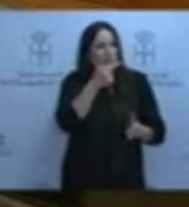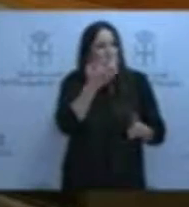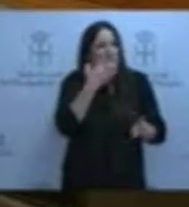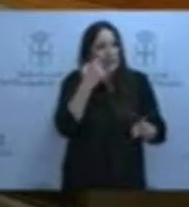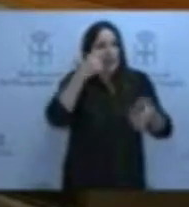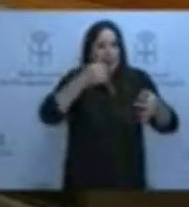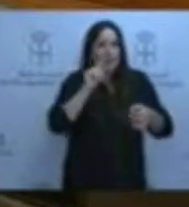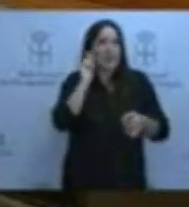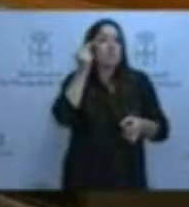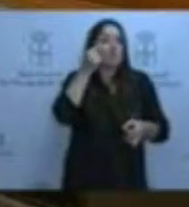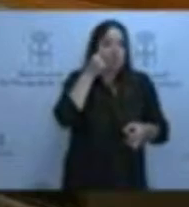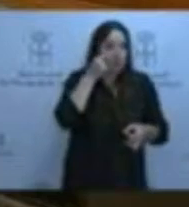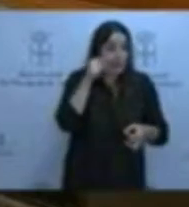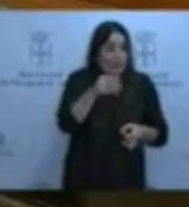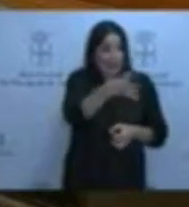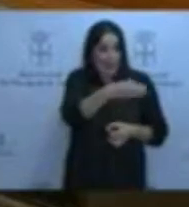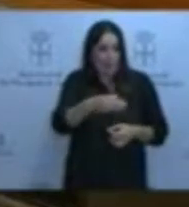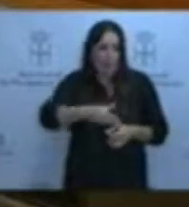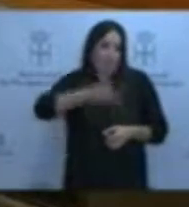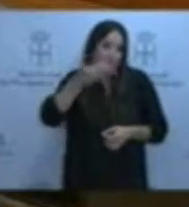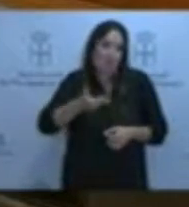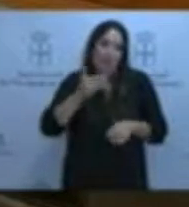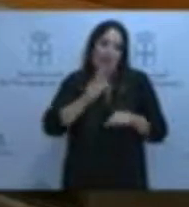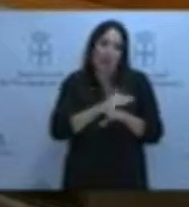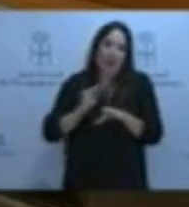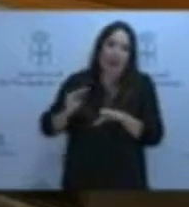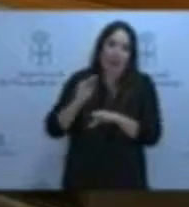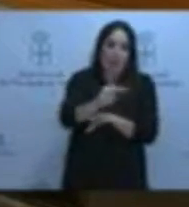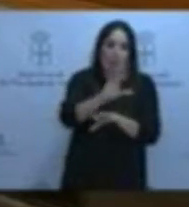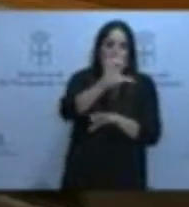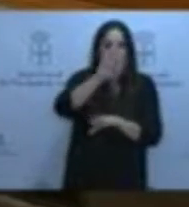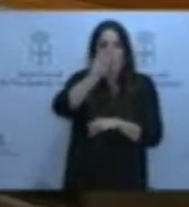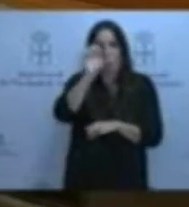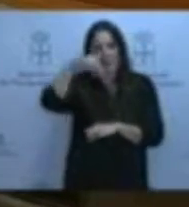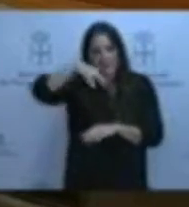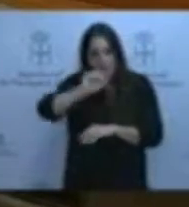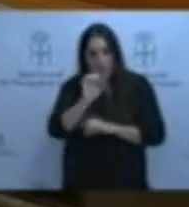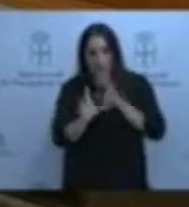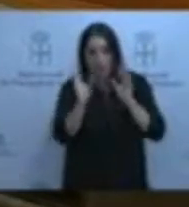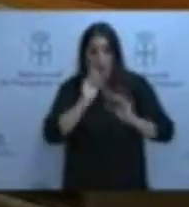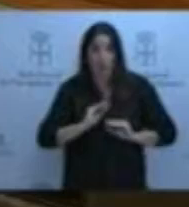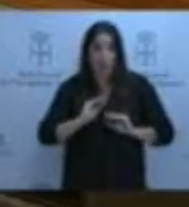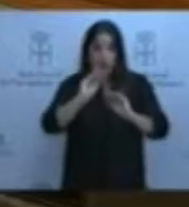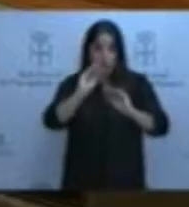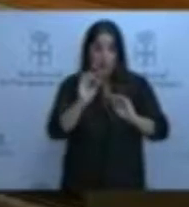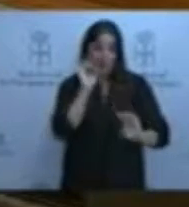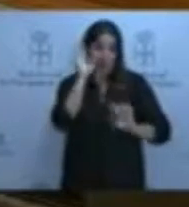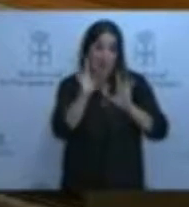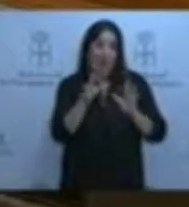que resultaba determinante para financiar al propio Cepesma la su actividad, que ahora desempeña la